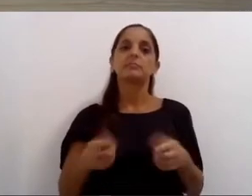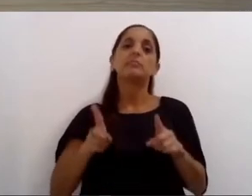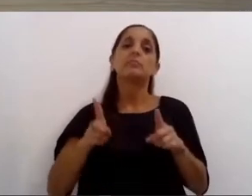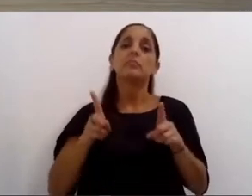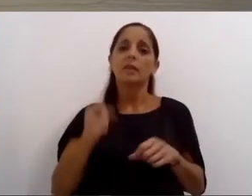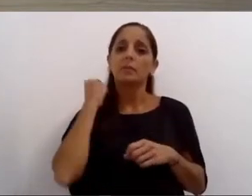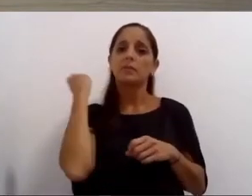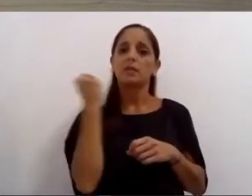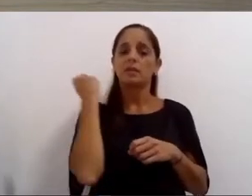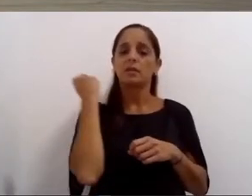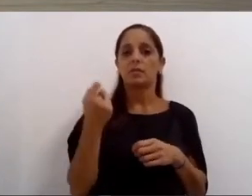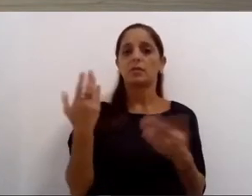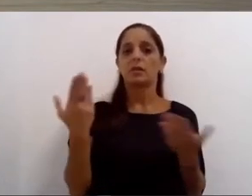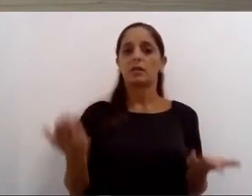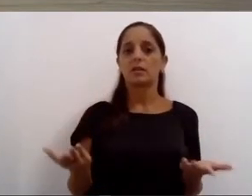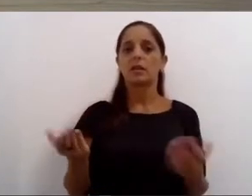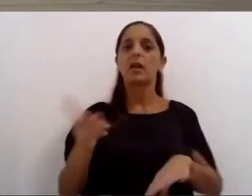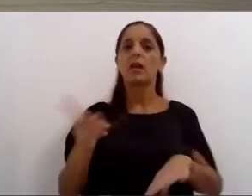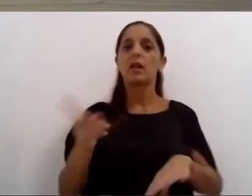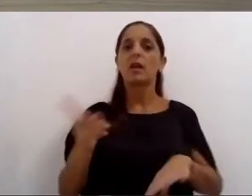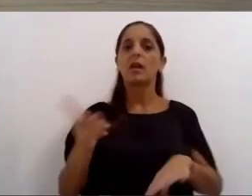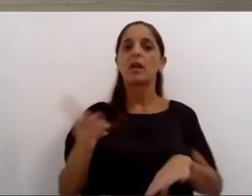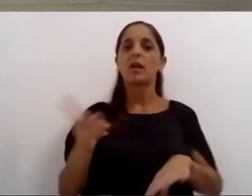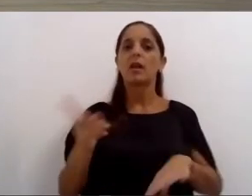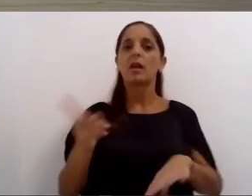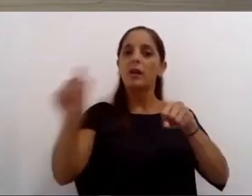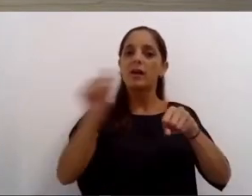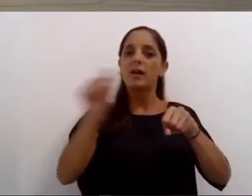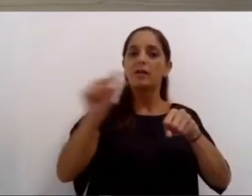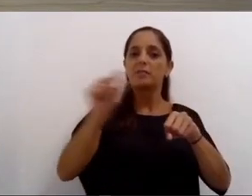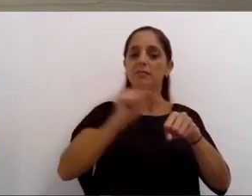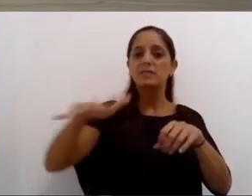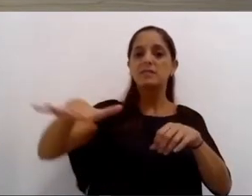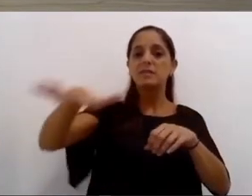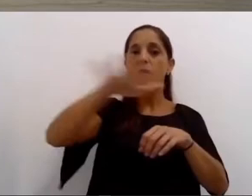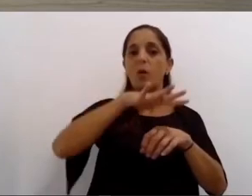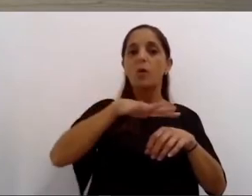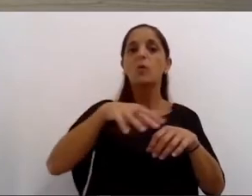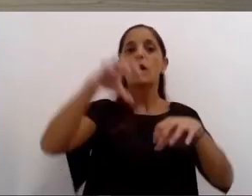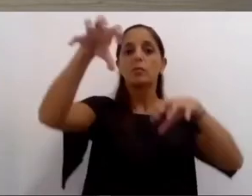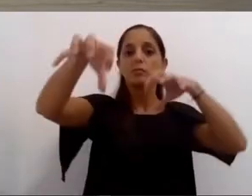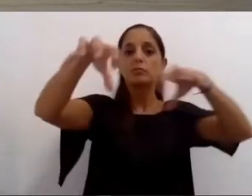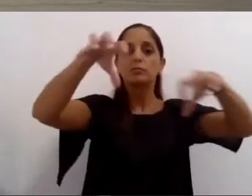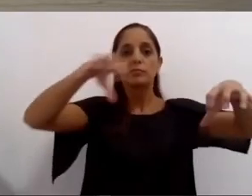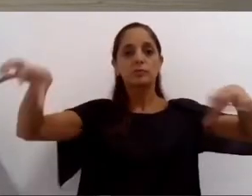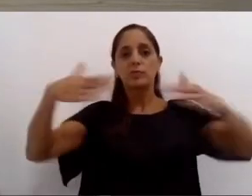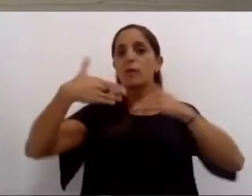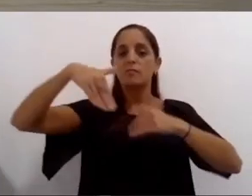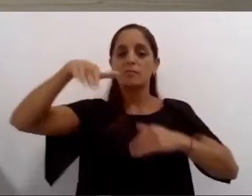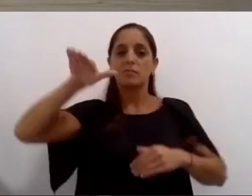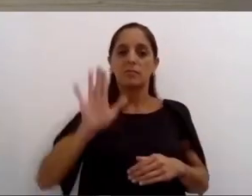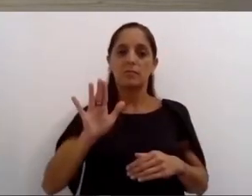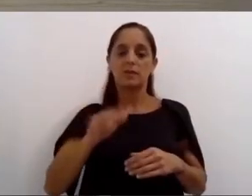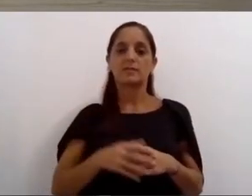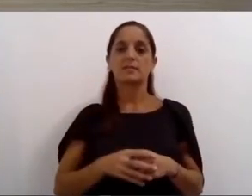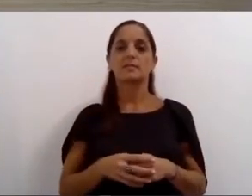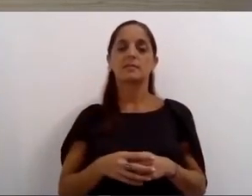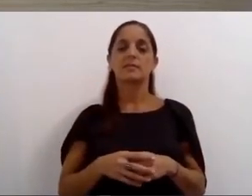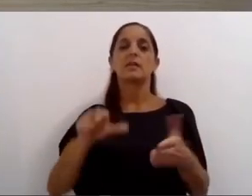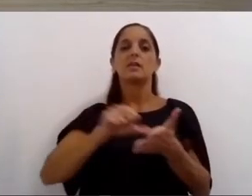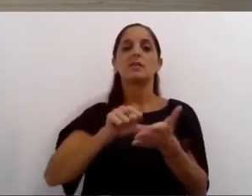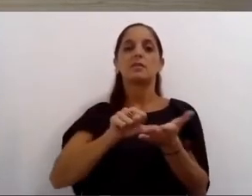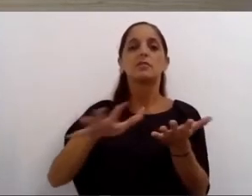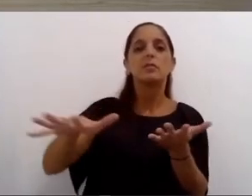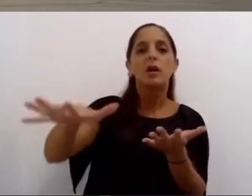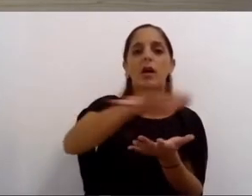extendimos la red Mi Bici Tu Bici a 58 estaciones y la vamos a ampliar hacia el norte oeste y noroeste para alcanzar